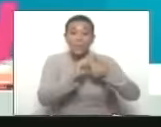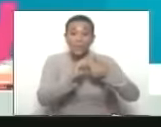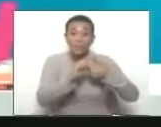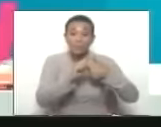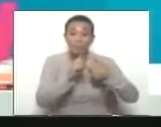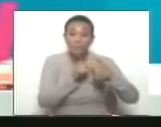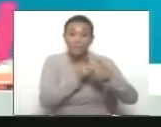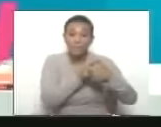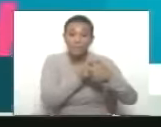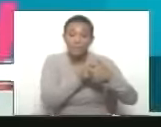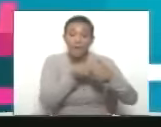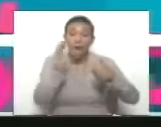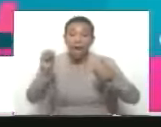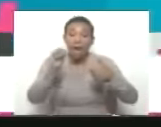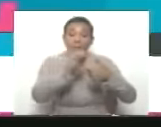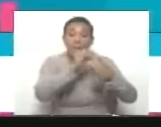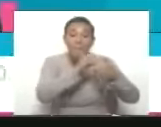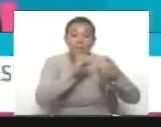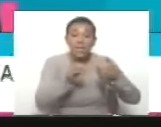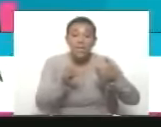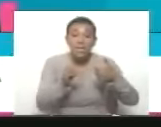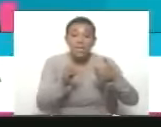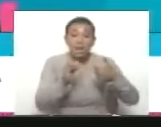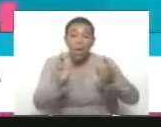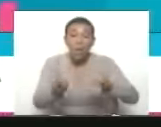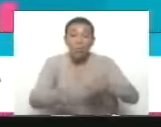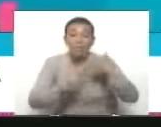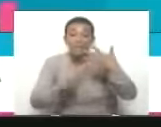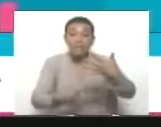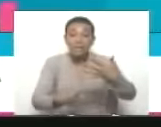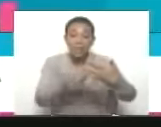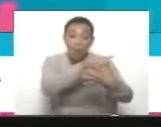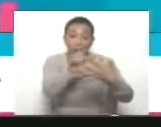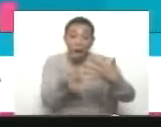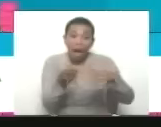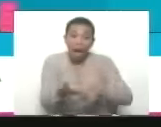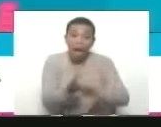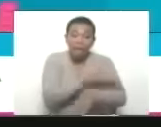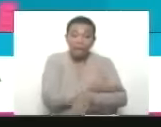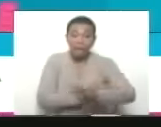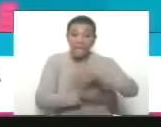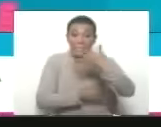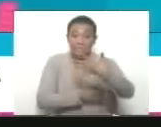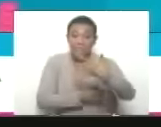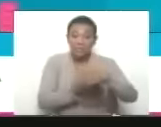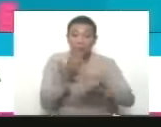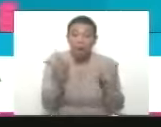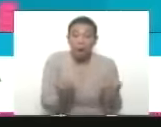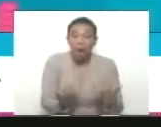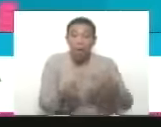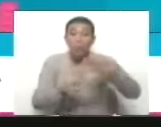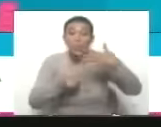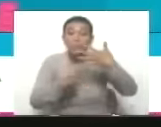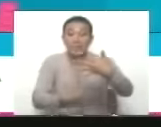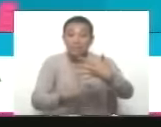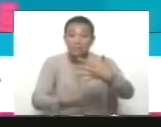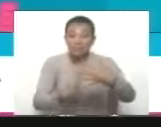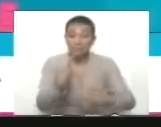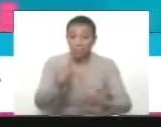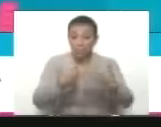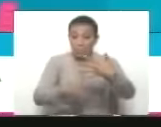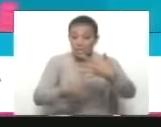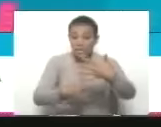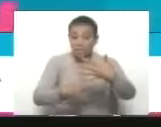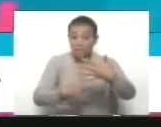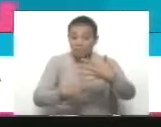primer anuncio, hemos agregado un sexto vértice. Ya lo voy a leer. Un sexto vértice. Ahora van a